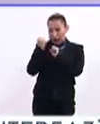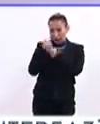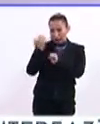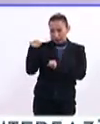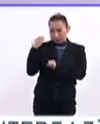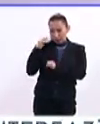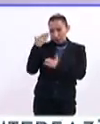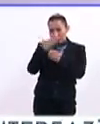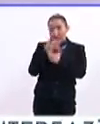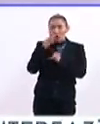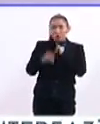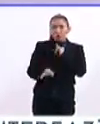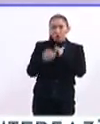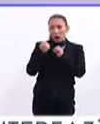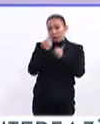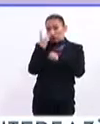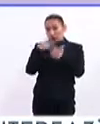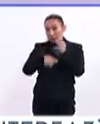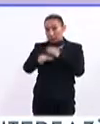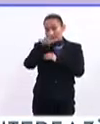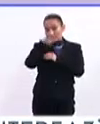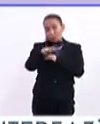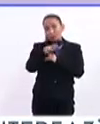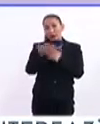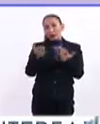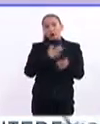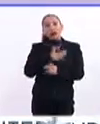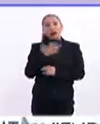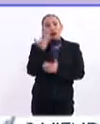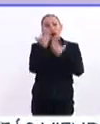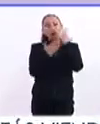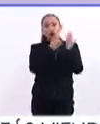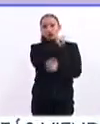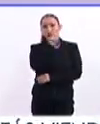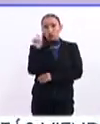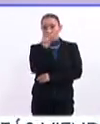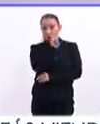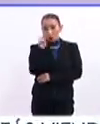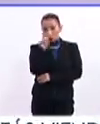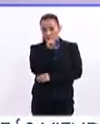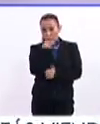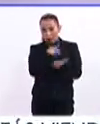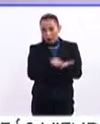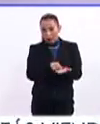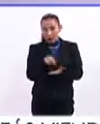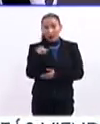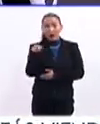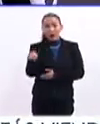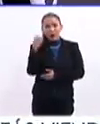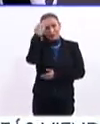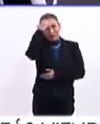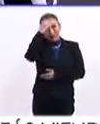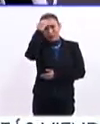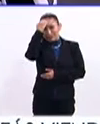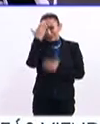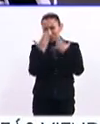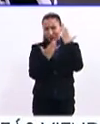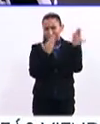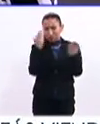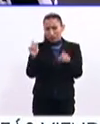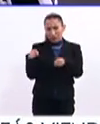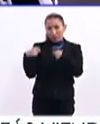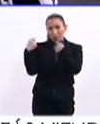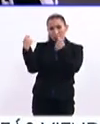pasado, apenas a finales del año 2018 y bueno, estudió en Toronto, parte de una experiencia académica que